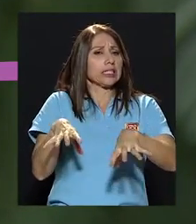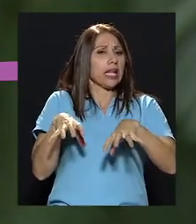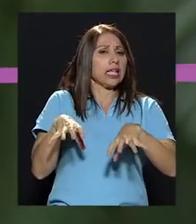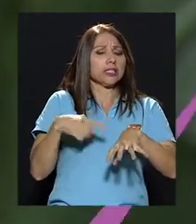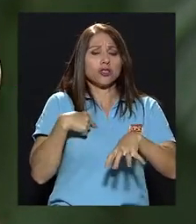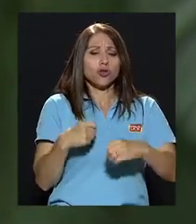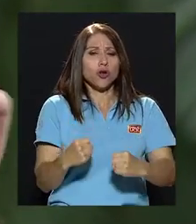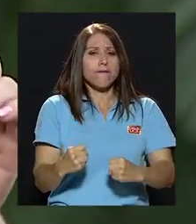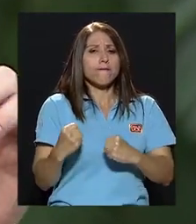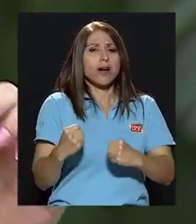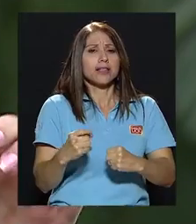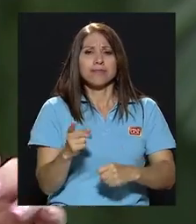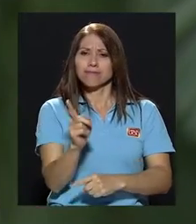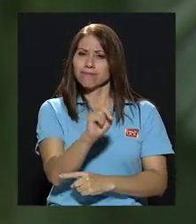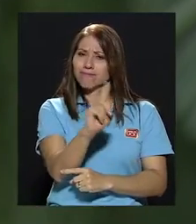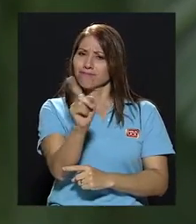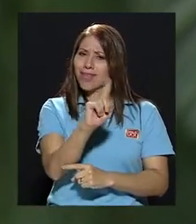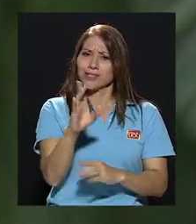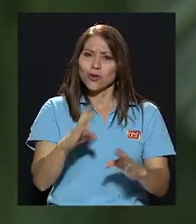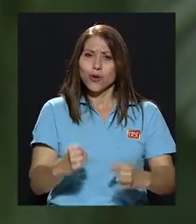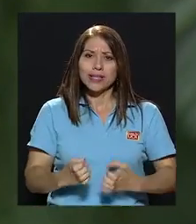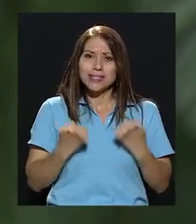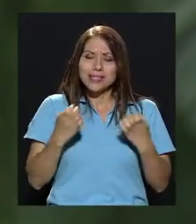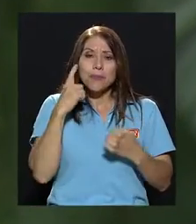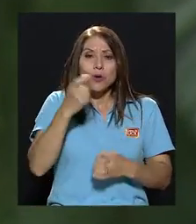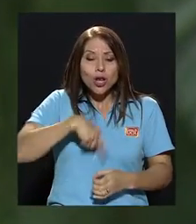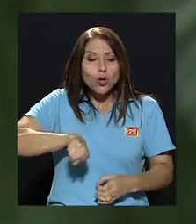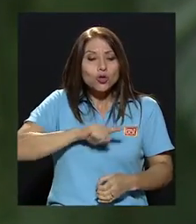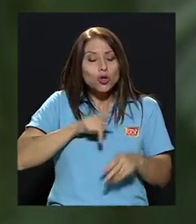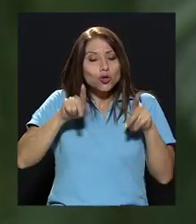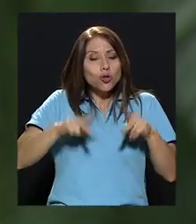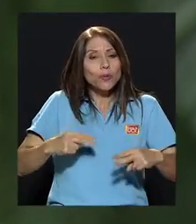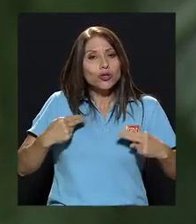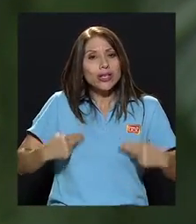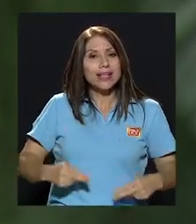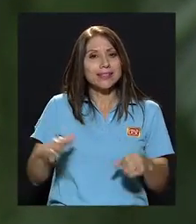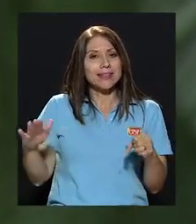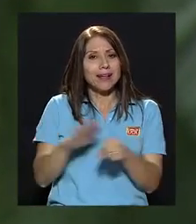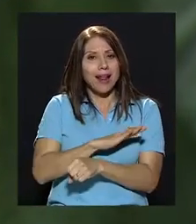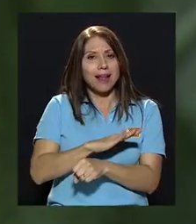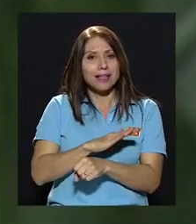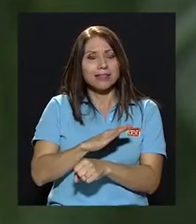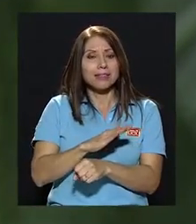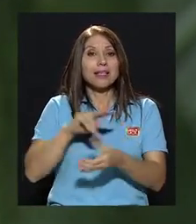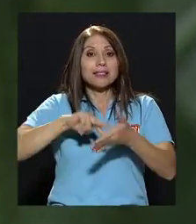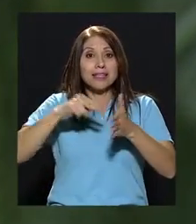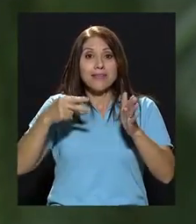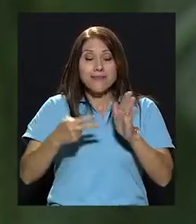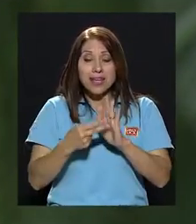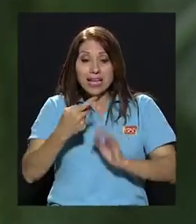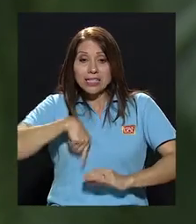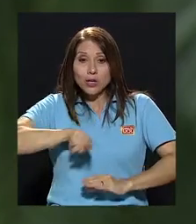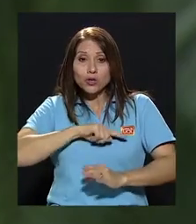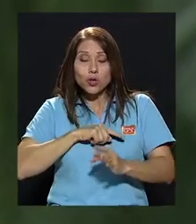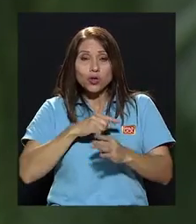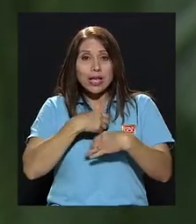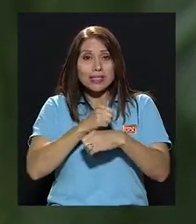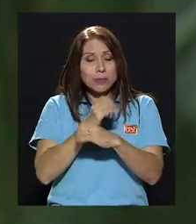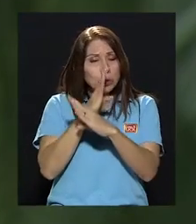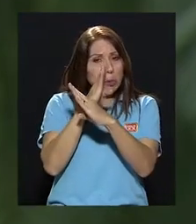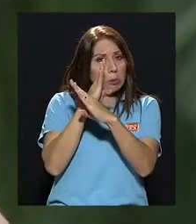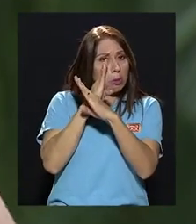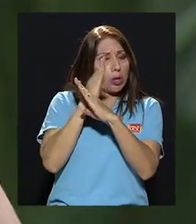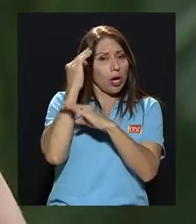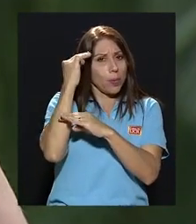sigo haciéndome la fuerte, ¿verdad? Eso no existe porque somos seres integrales y por lo tanto ese bloqueo que podemos hacer